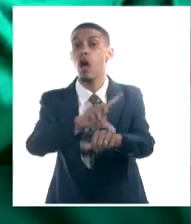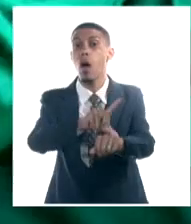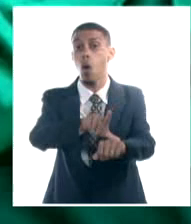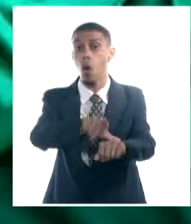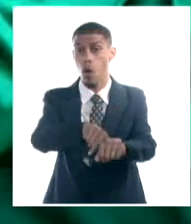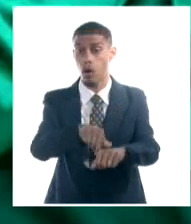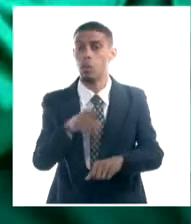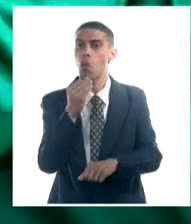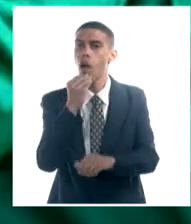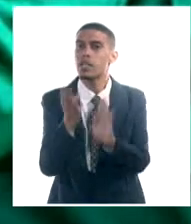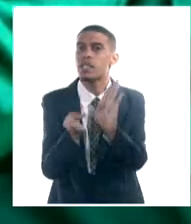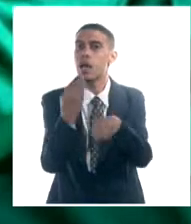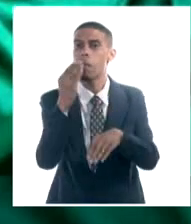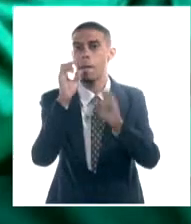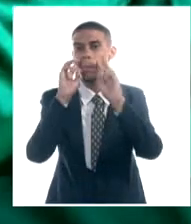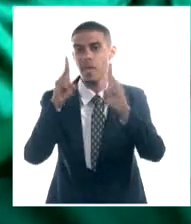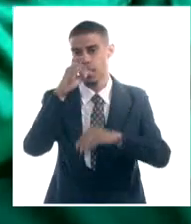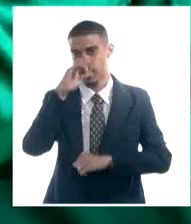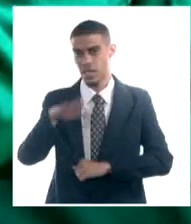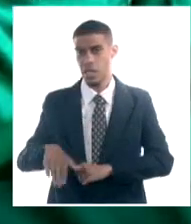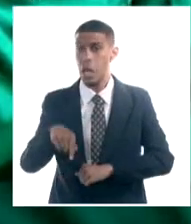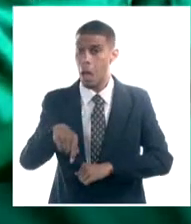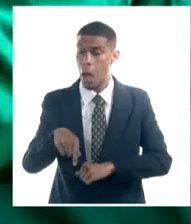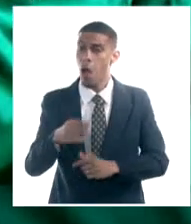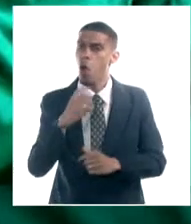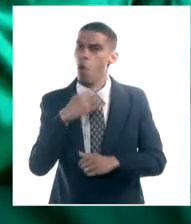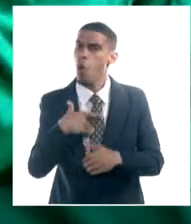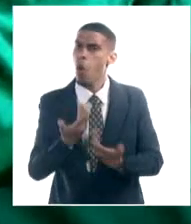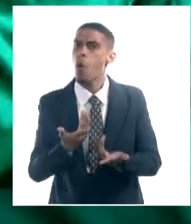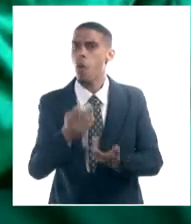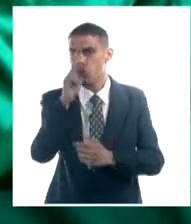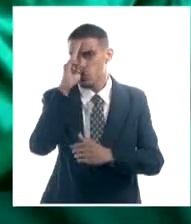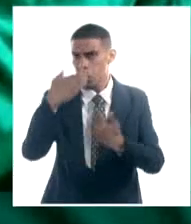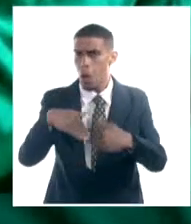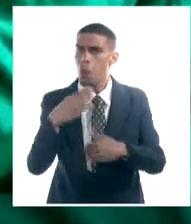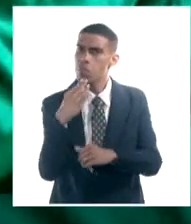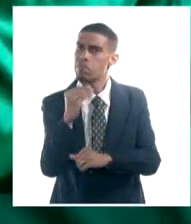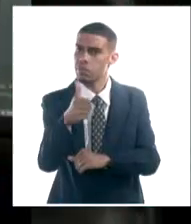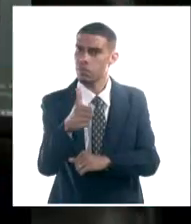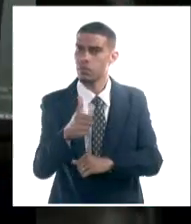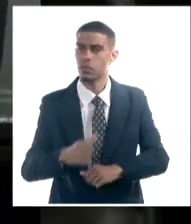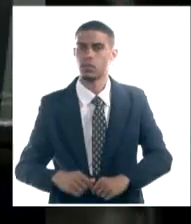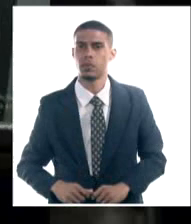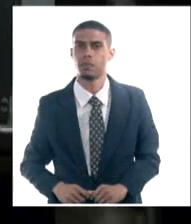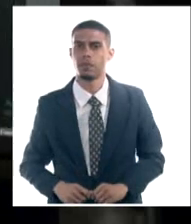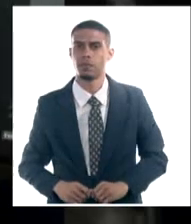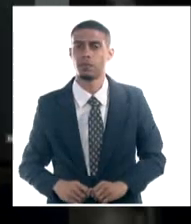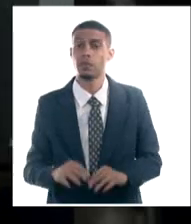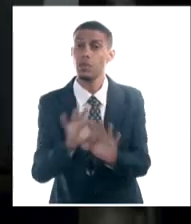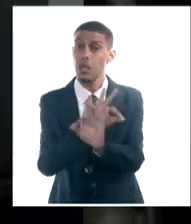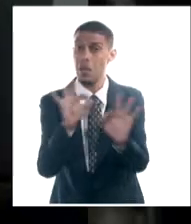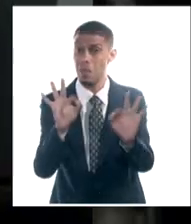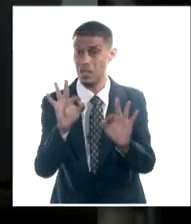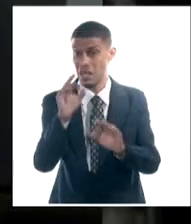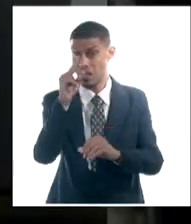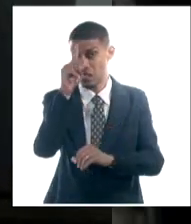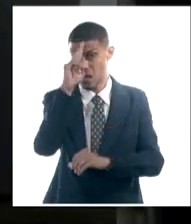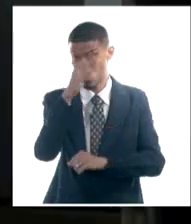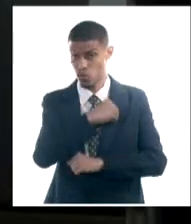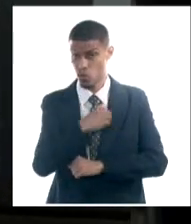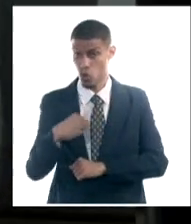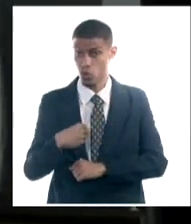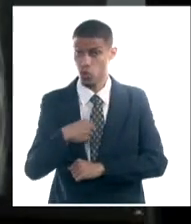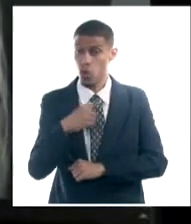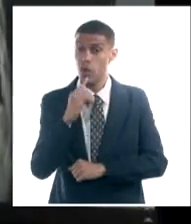salvar la vida de la niña que evoluciona satisfactoriamente en la institución hospitalaria. El especialista alertó sobre el aumento de los